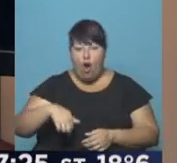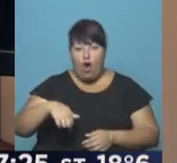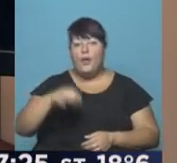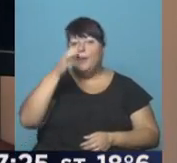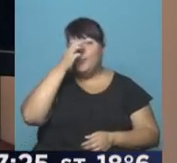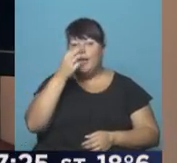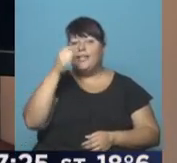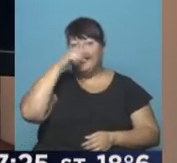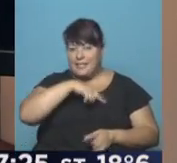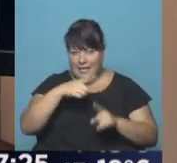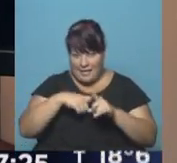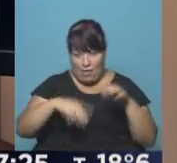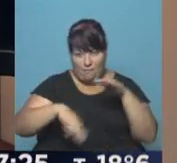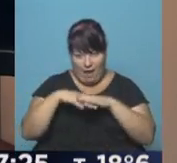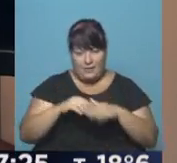27 la máxima. Simón.